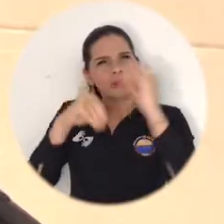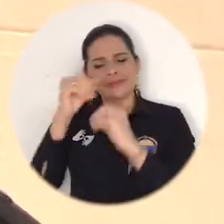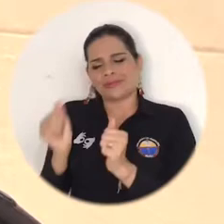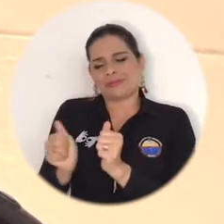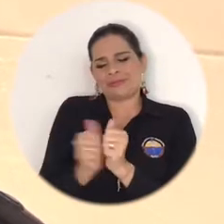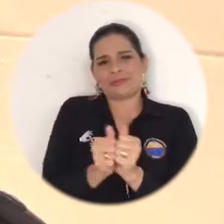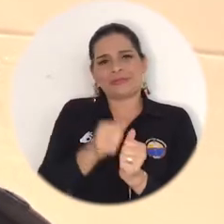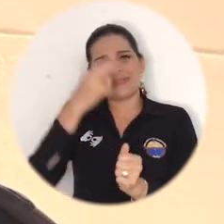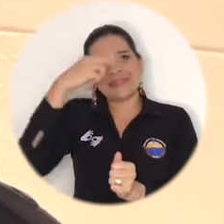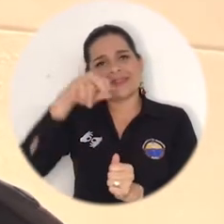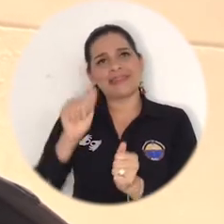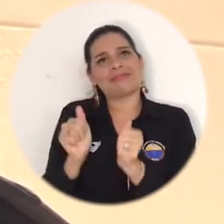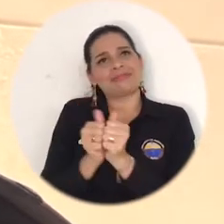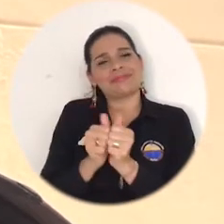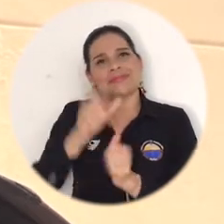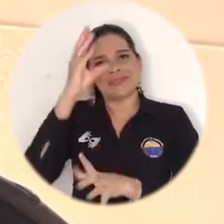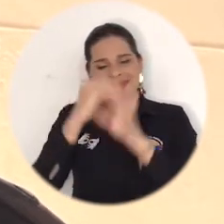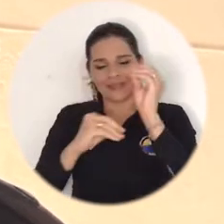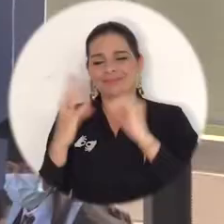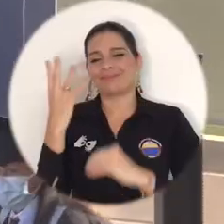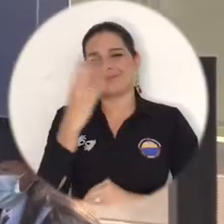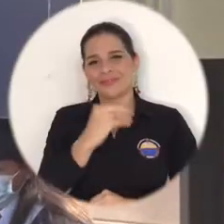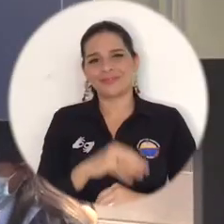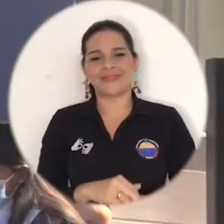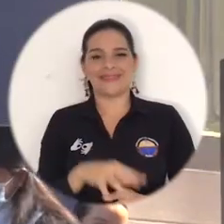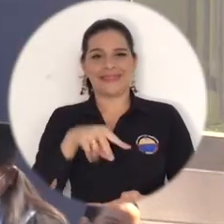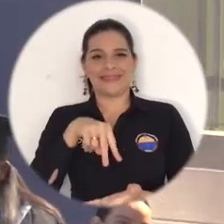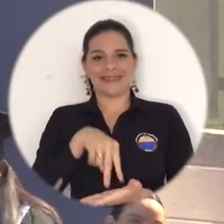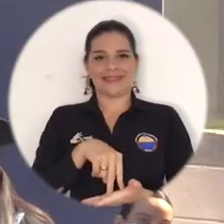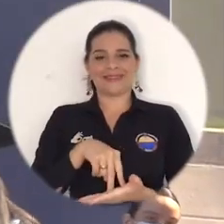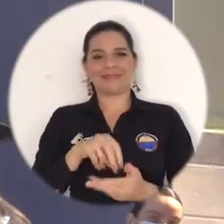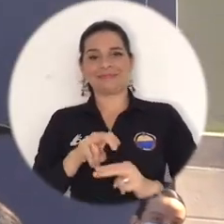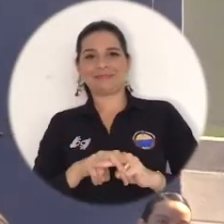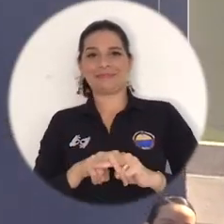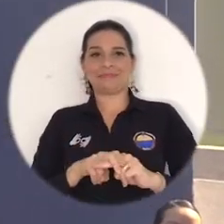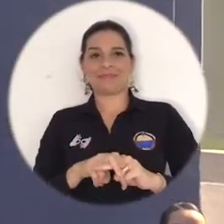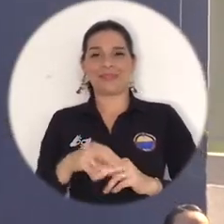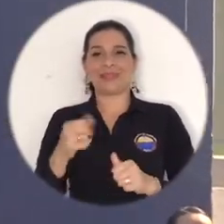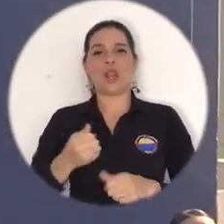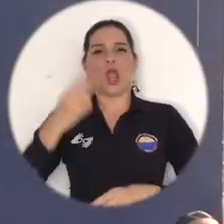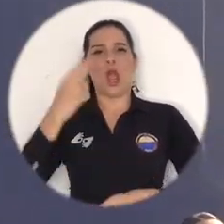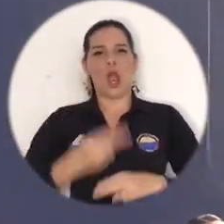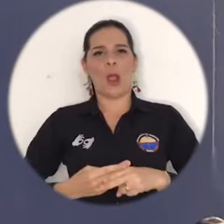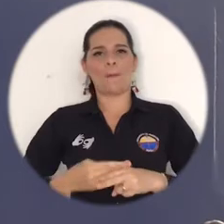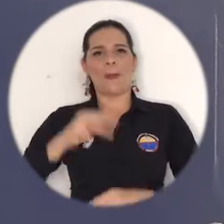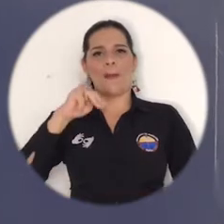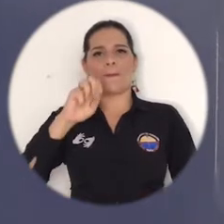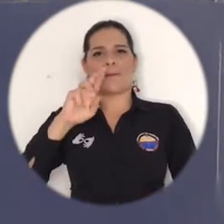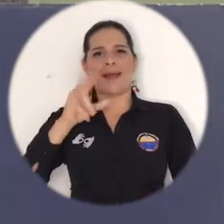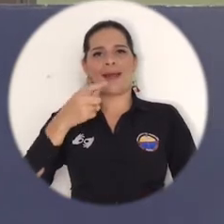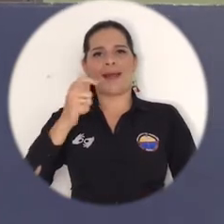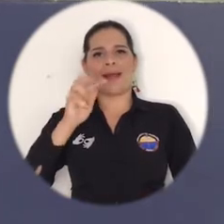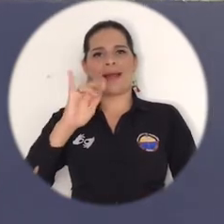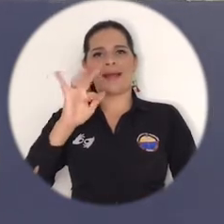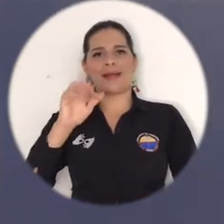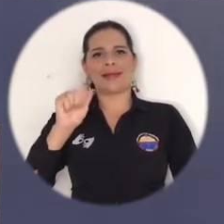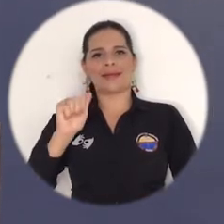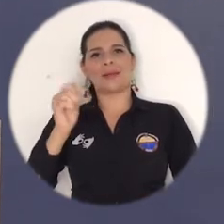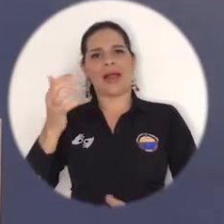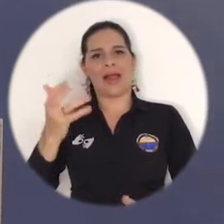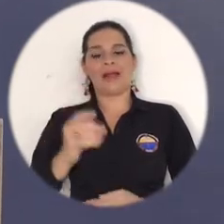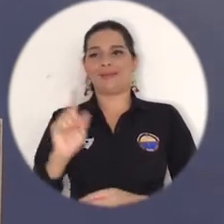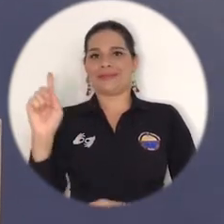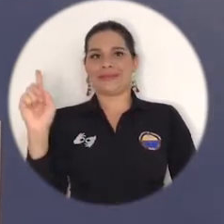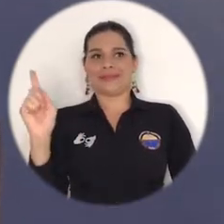profesional. Sentada en frente de la tarima, esperó con ansias el anuncio de su nombre para recibir su título como psicóloga. Y